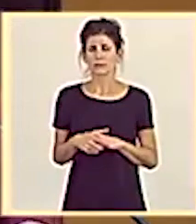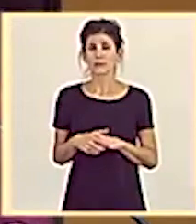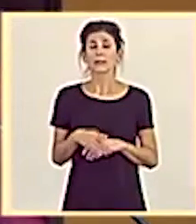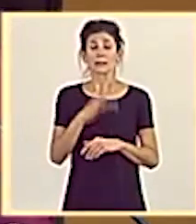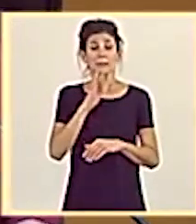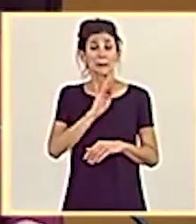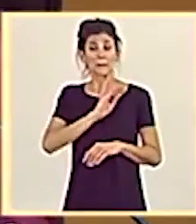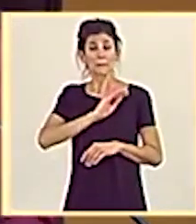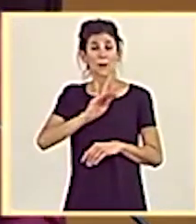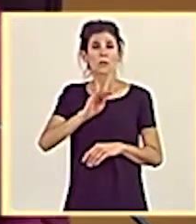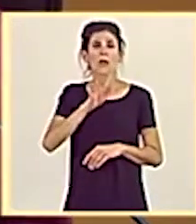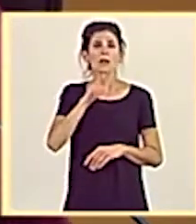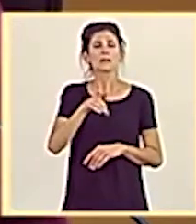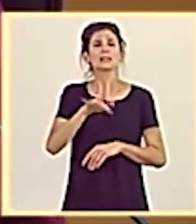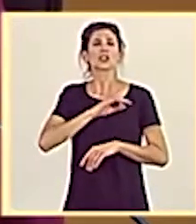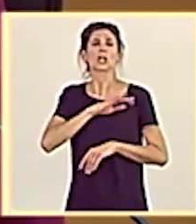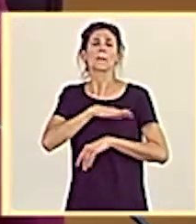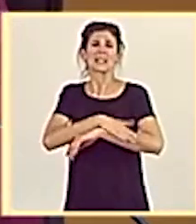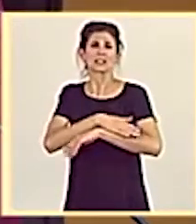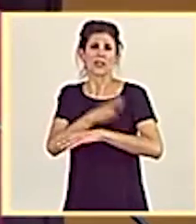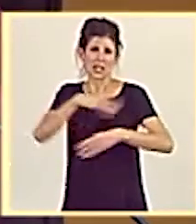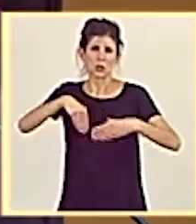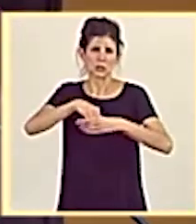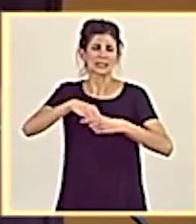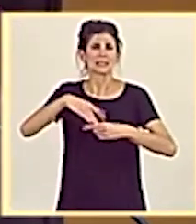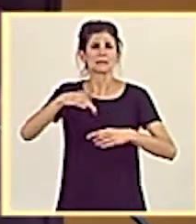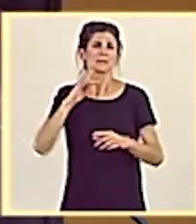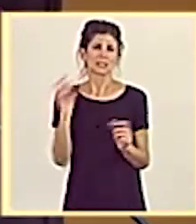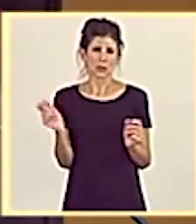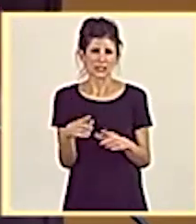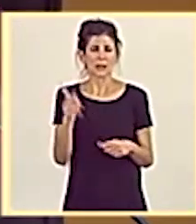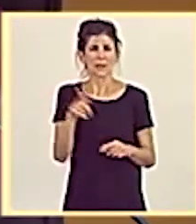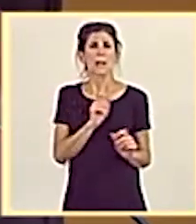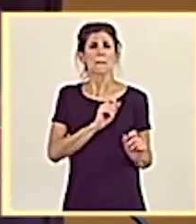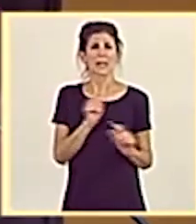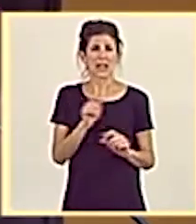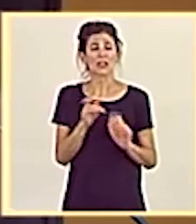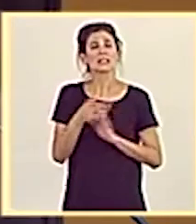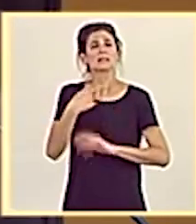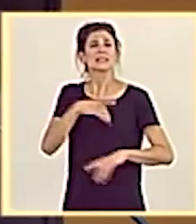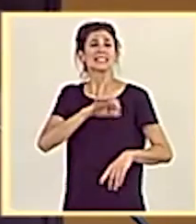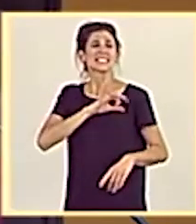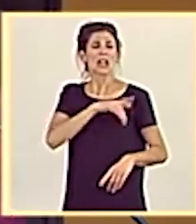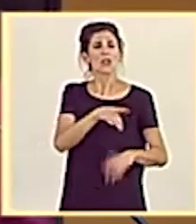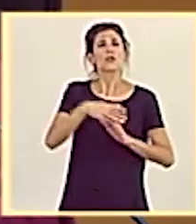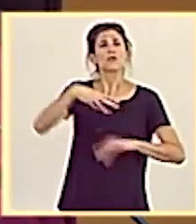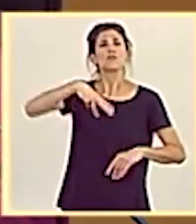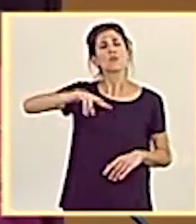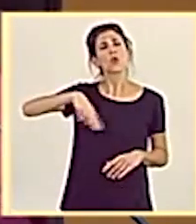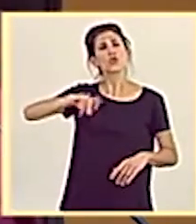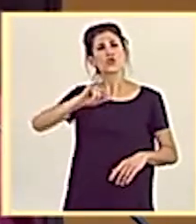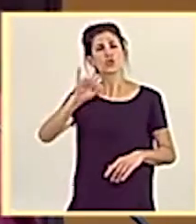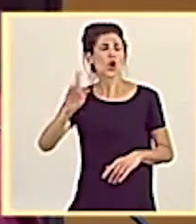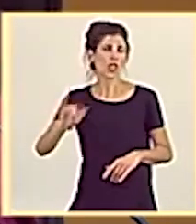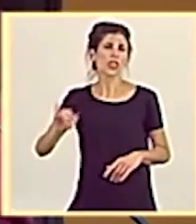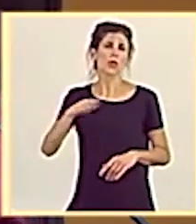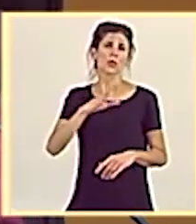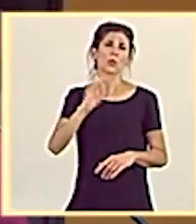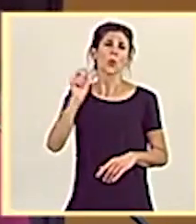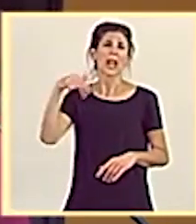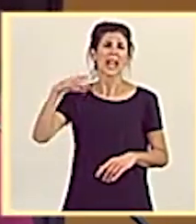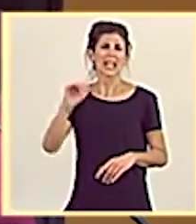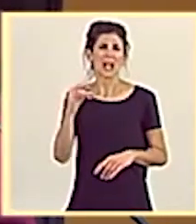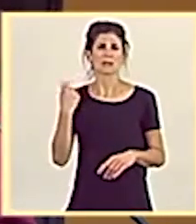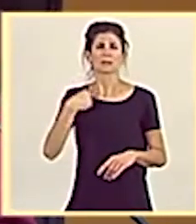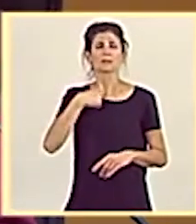Pregunta dirigida al señor ministro de Inclusión, Seguridad Social y Migraciones del senador Muñoz Cuenca del Grupo Parlamentario Socialista. Tiene la